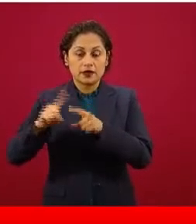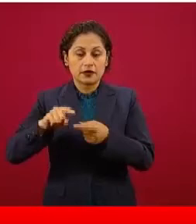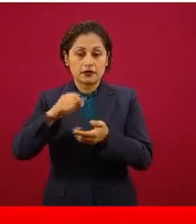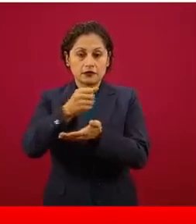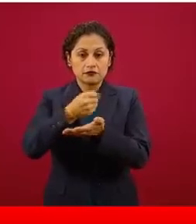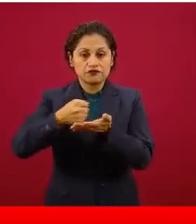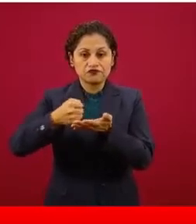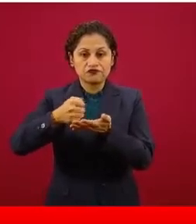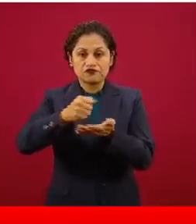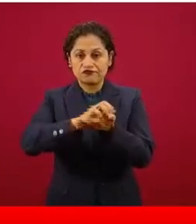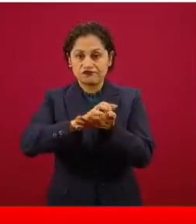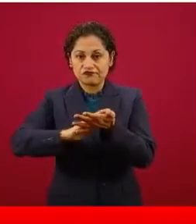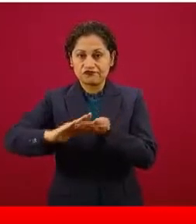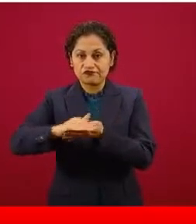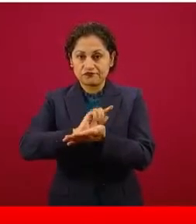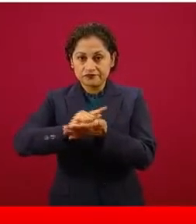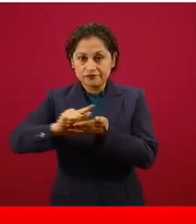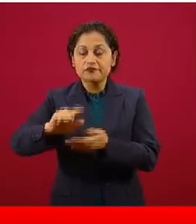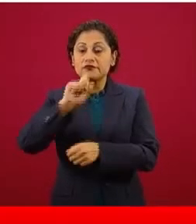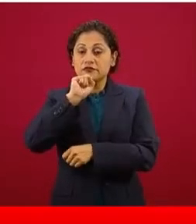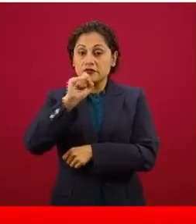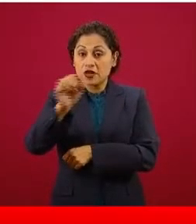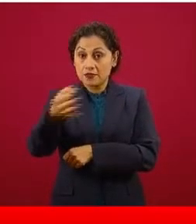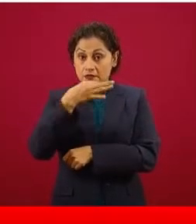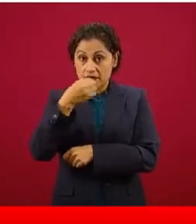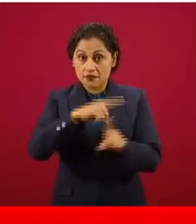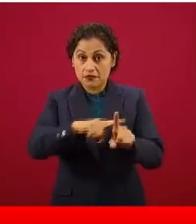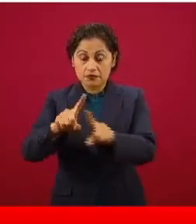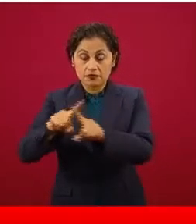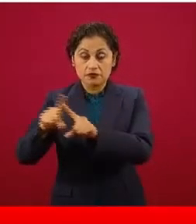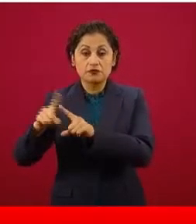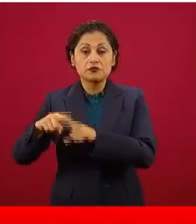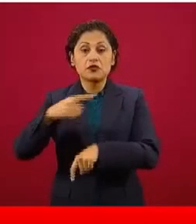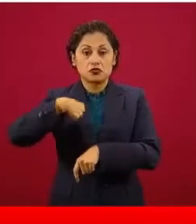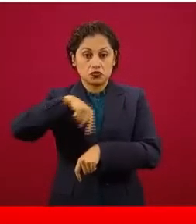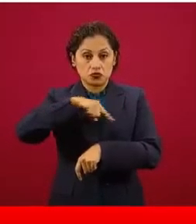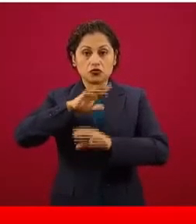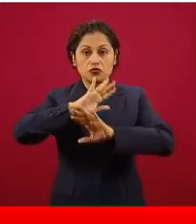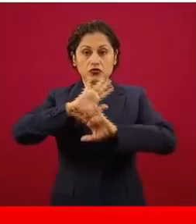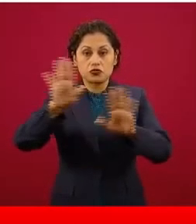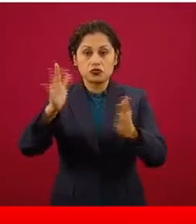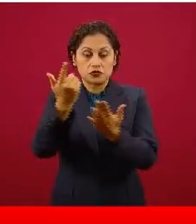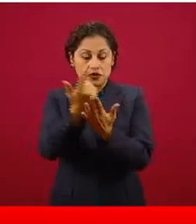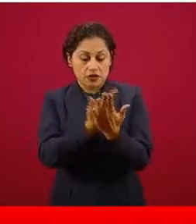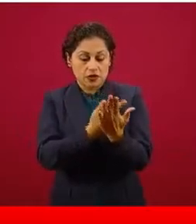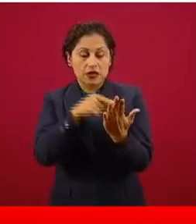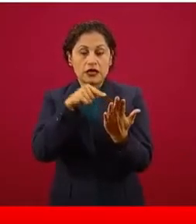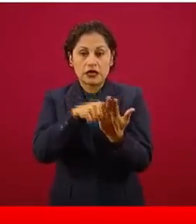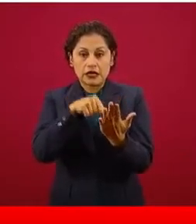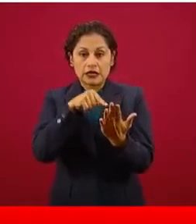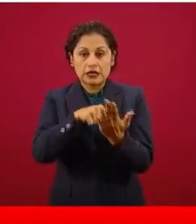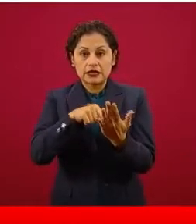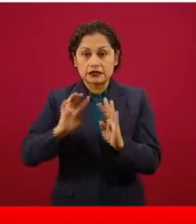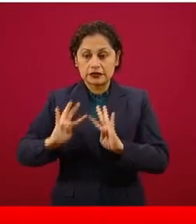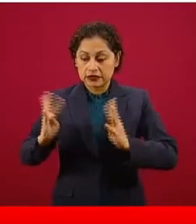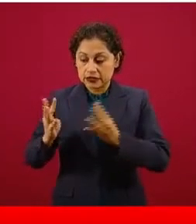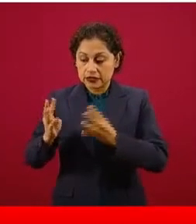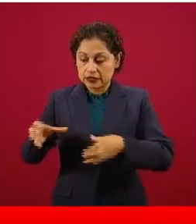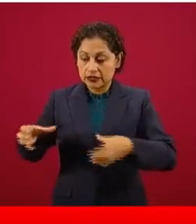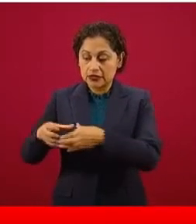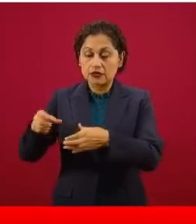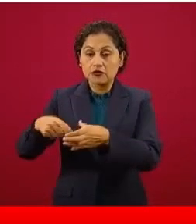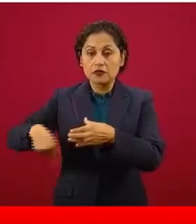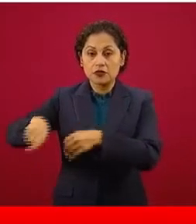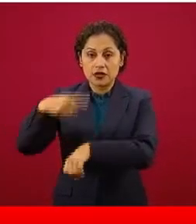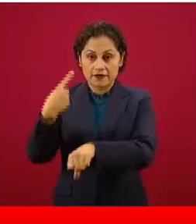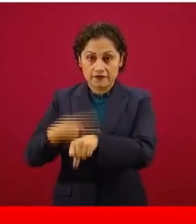Todo esto de manera sectorial se ha usado el catálogo que ha definido el subcomité de enfermedades emergentes que se